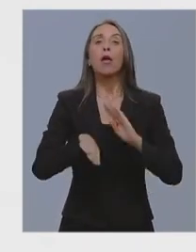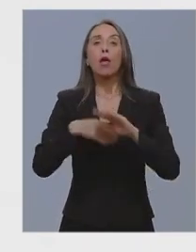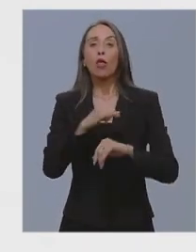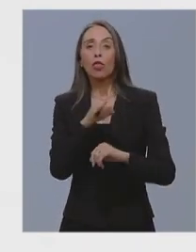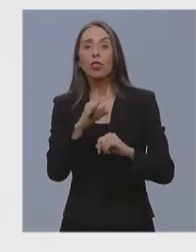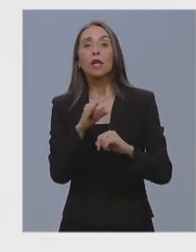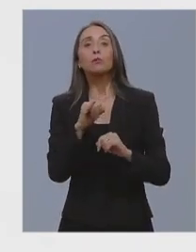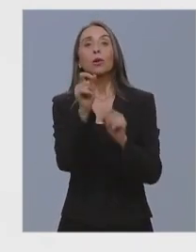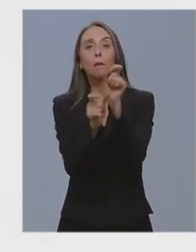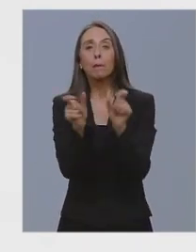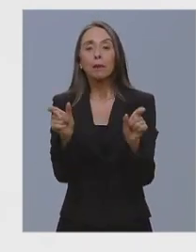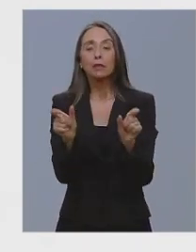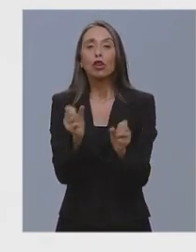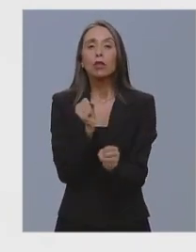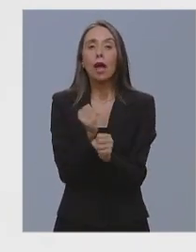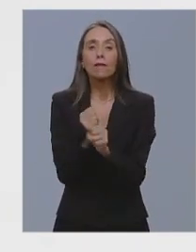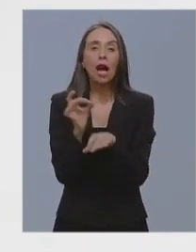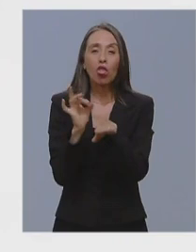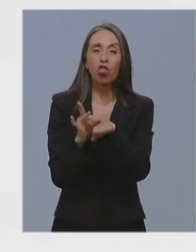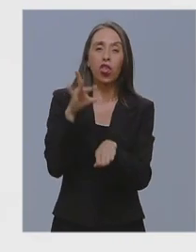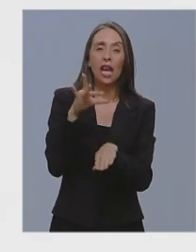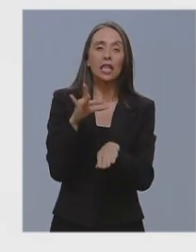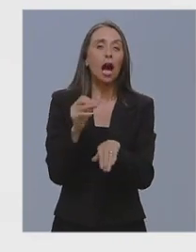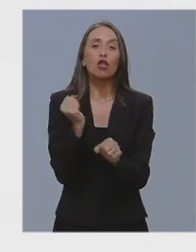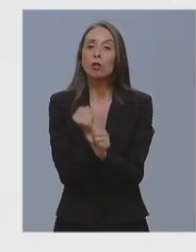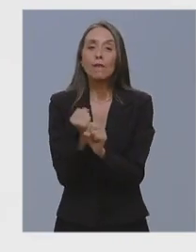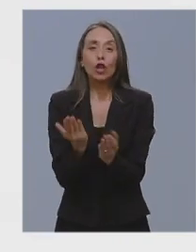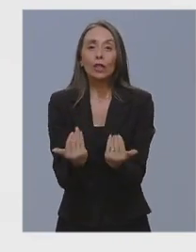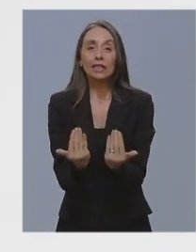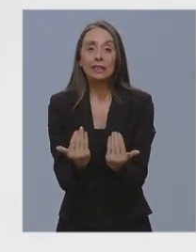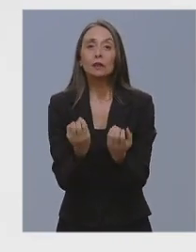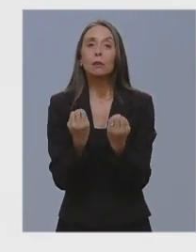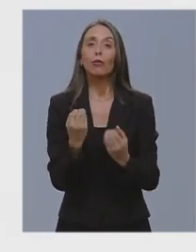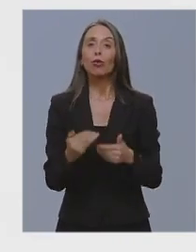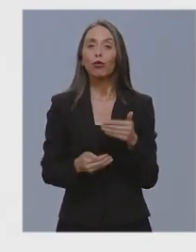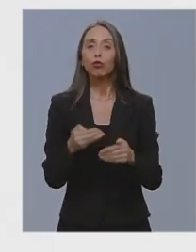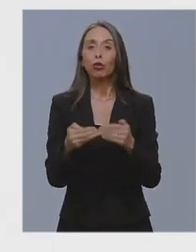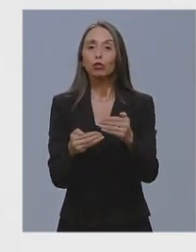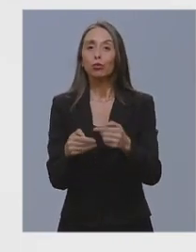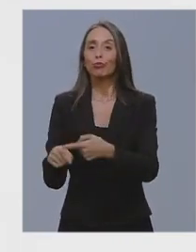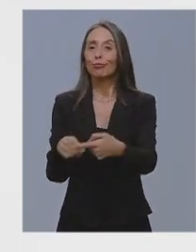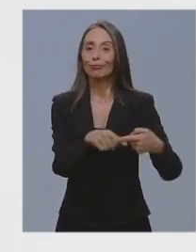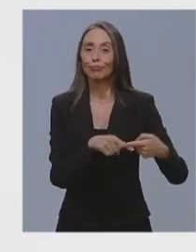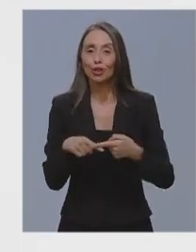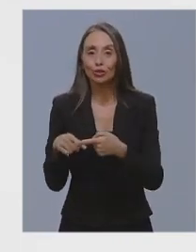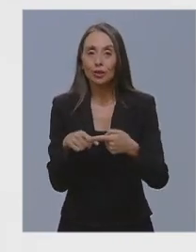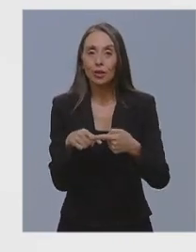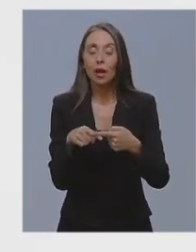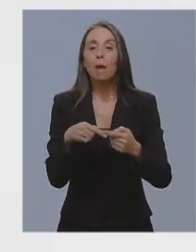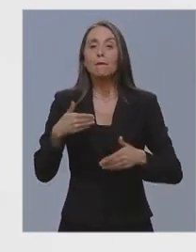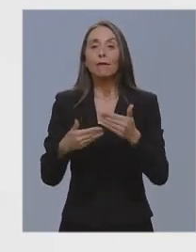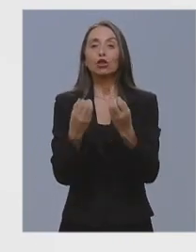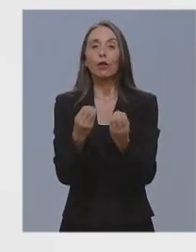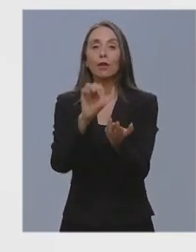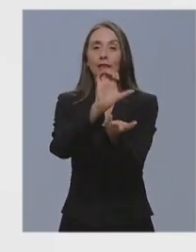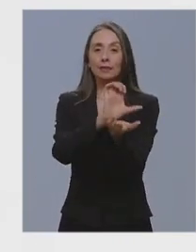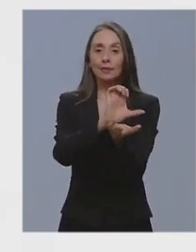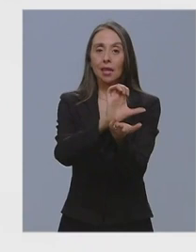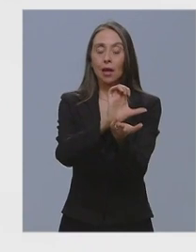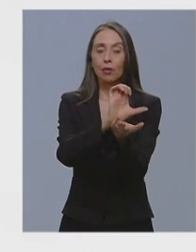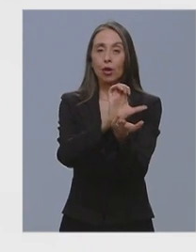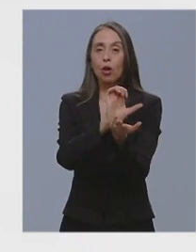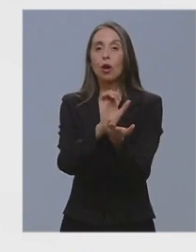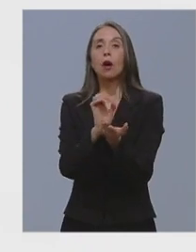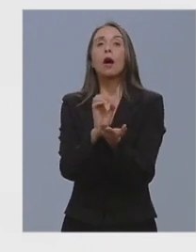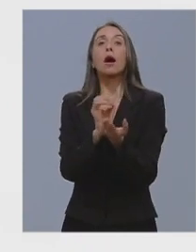personas que desarrollan labores críticas y esenciales para el buen funcionamiento de la sociedad y el Estado y para atender